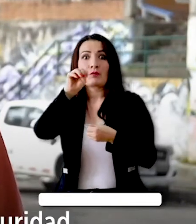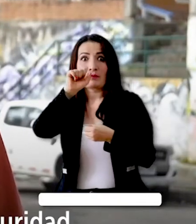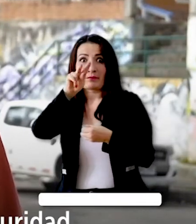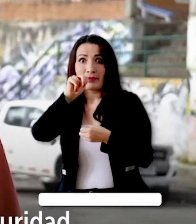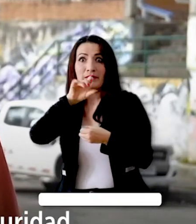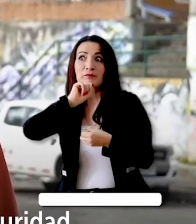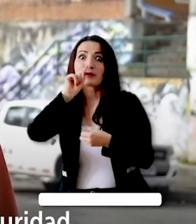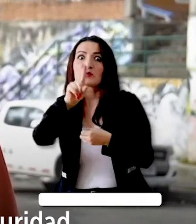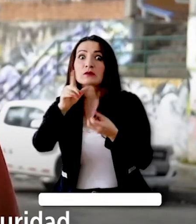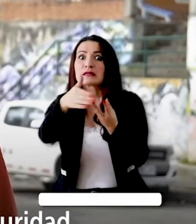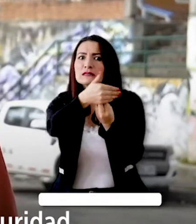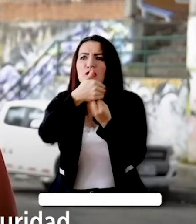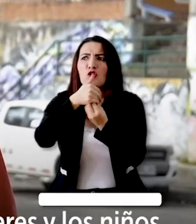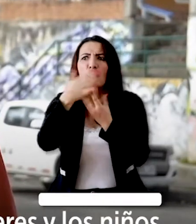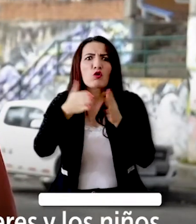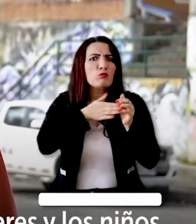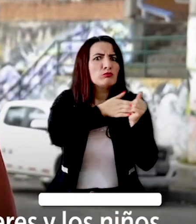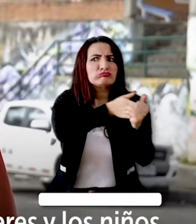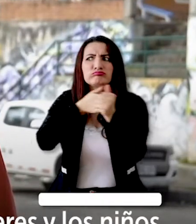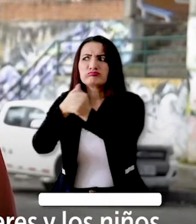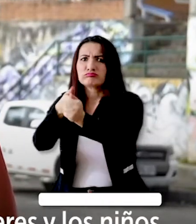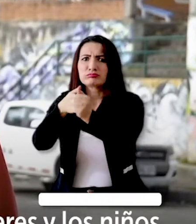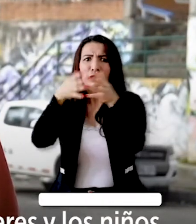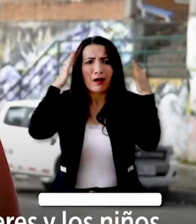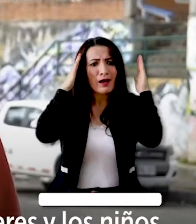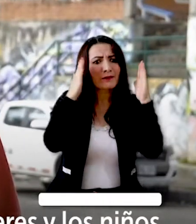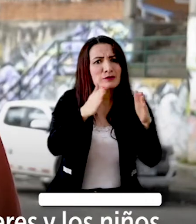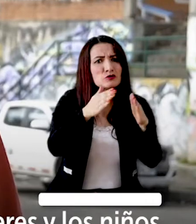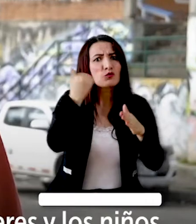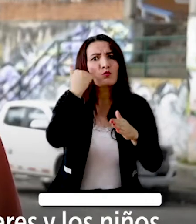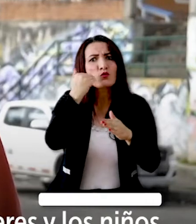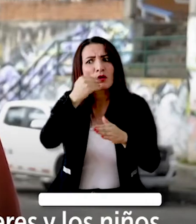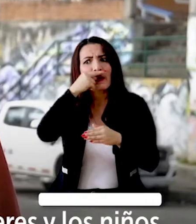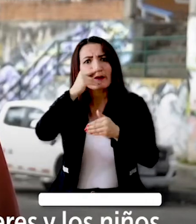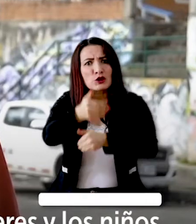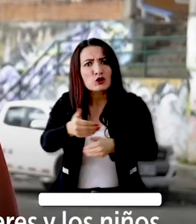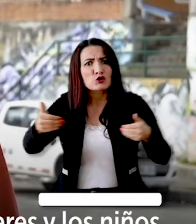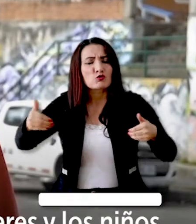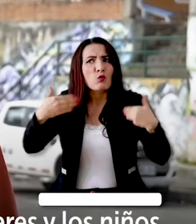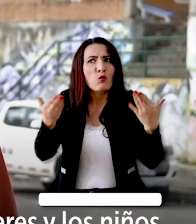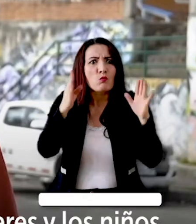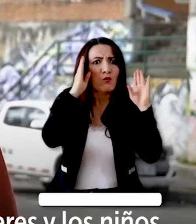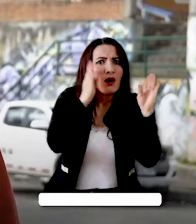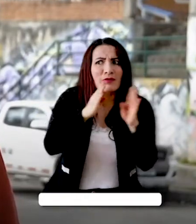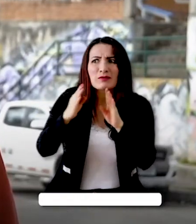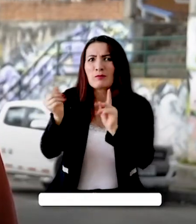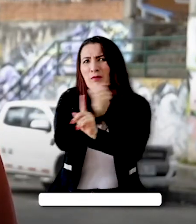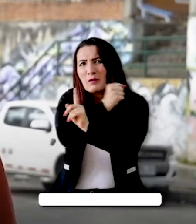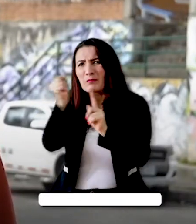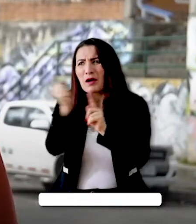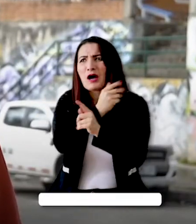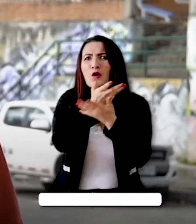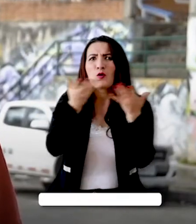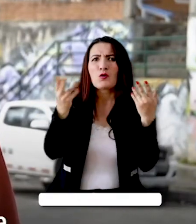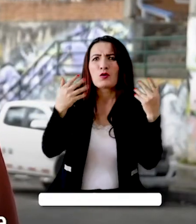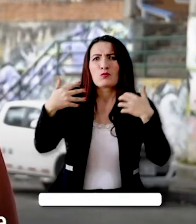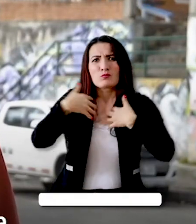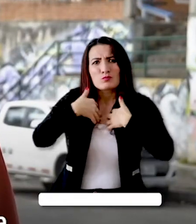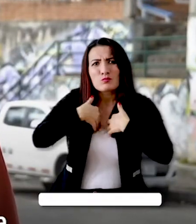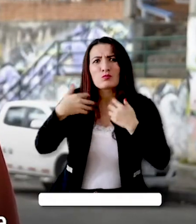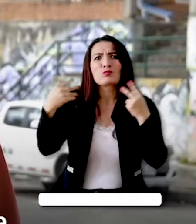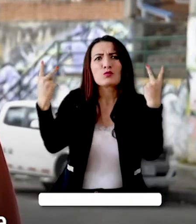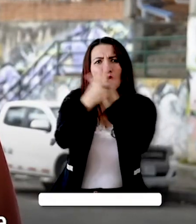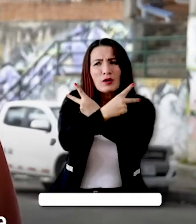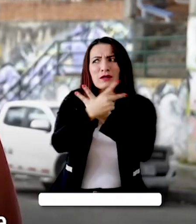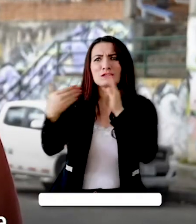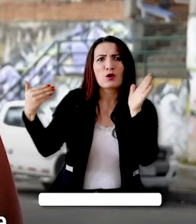preguntarle a la secretaría de seguridad cuál es la ruta de atención integral para las mujeres y los niños que han sido maltratados o que han